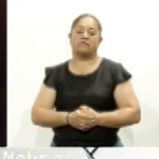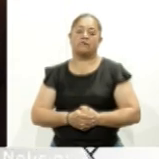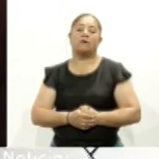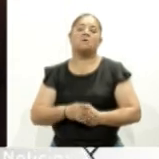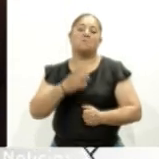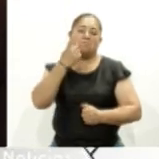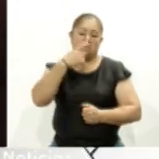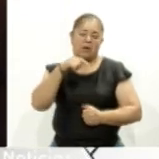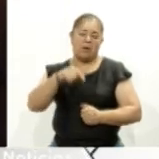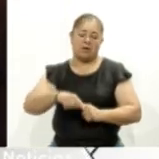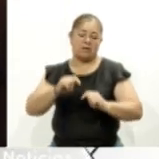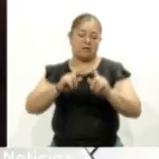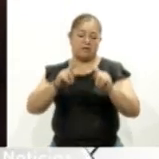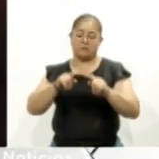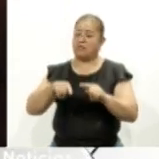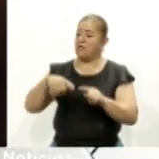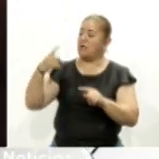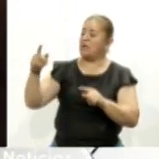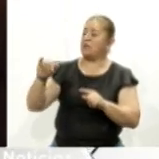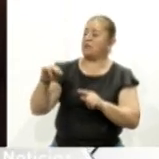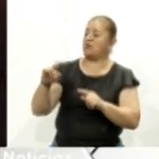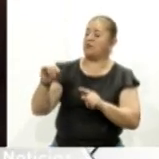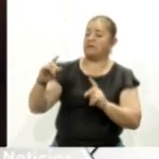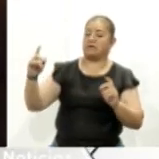diferentes eventos entre Tlaxcala e Indonesia.